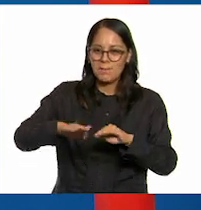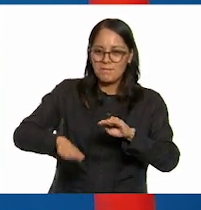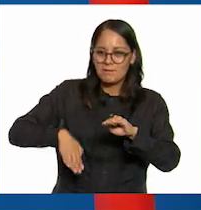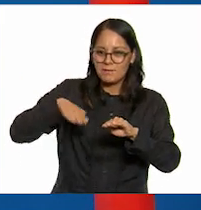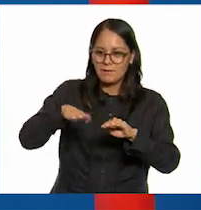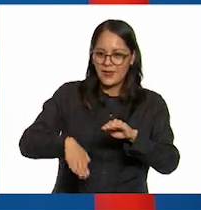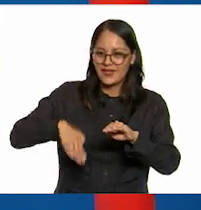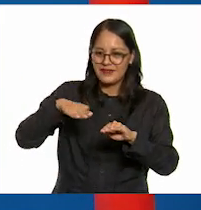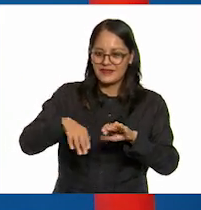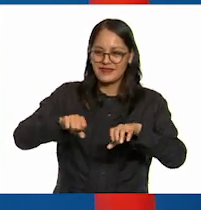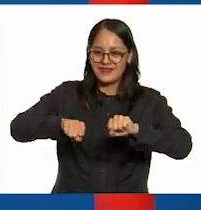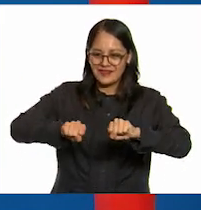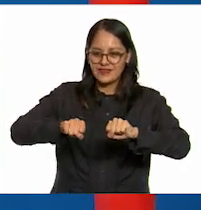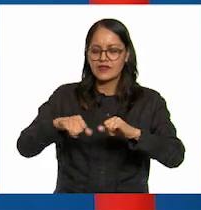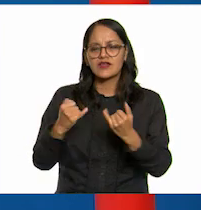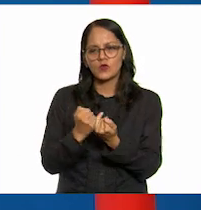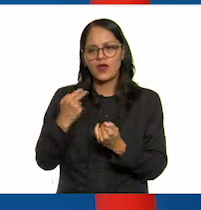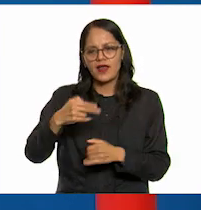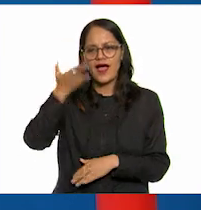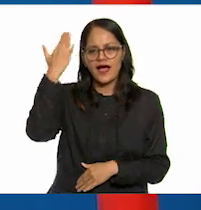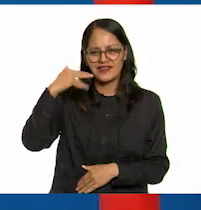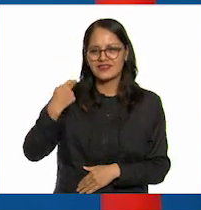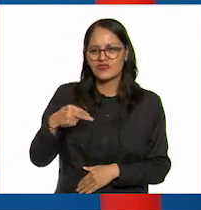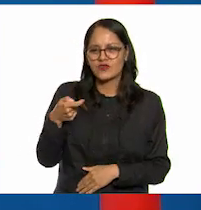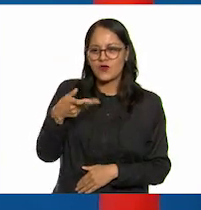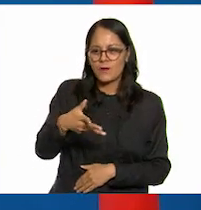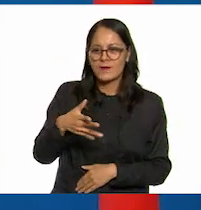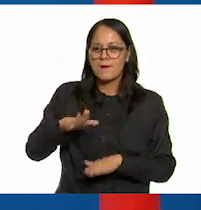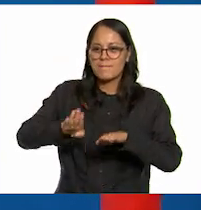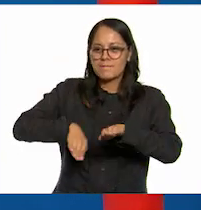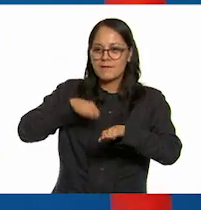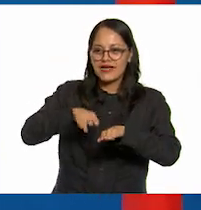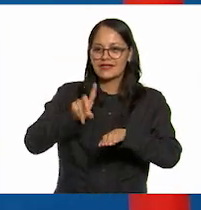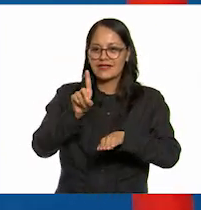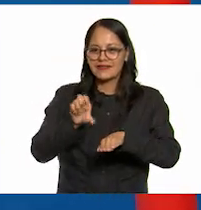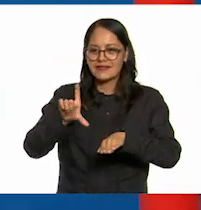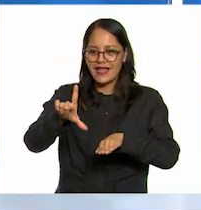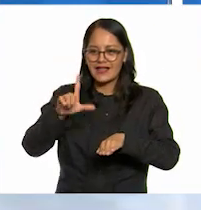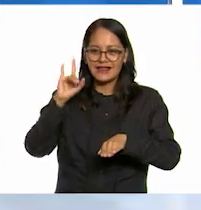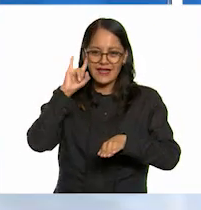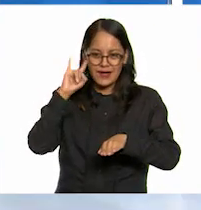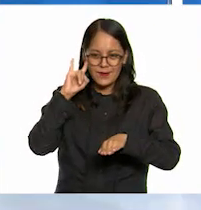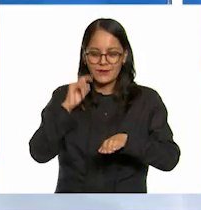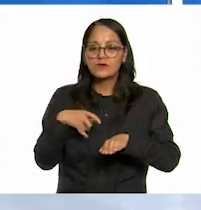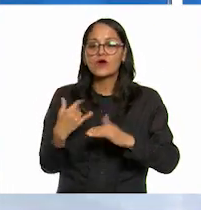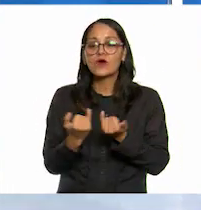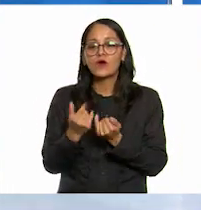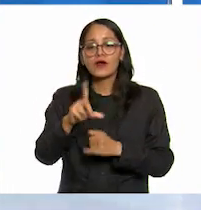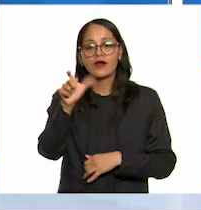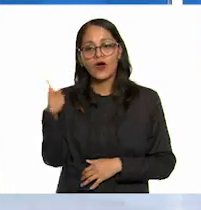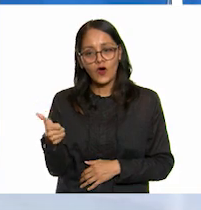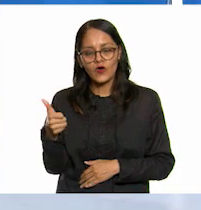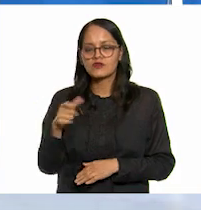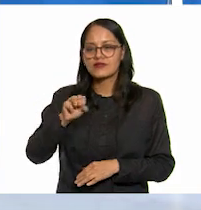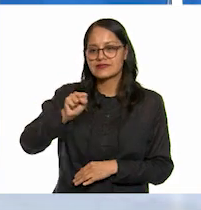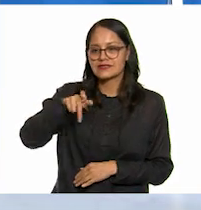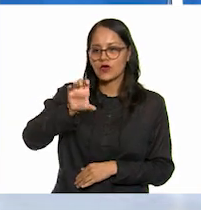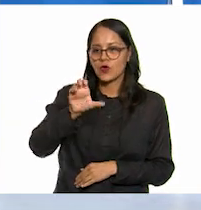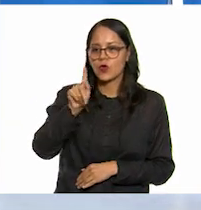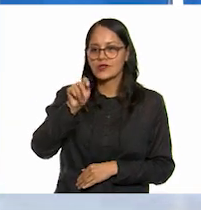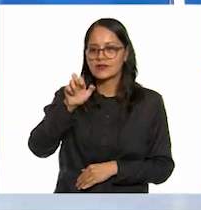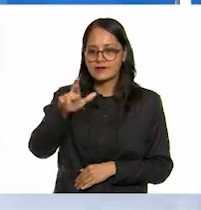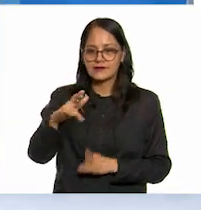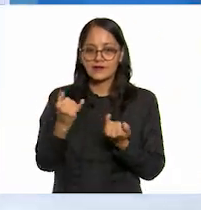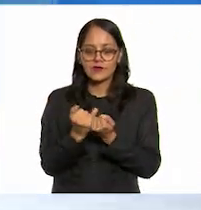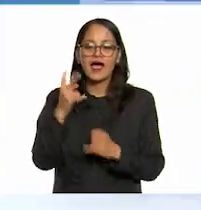o scooter como se le conoce actualmente ah que bien nuestro bien vamos a ver